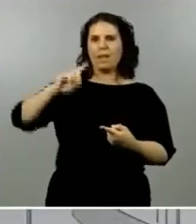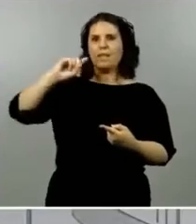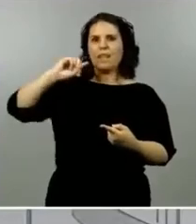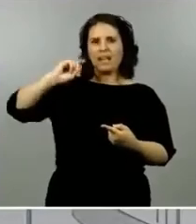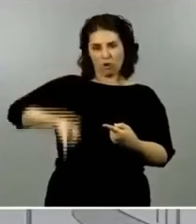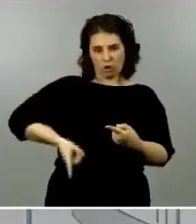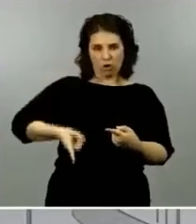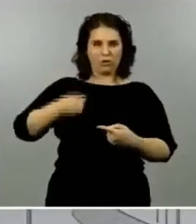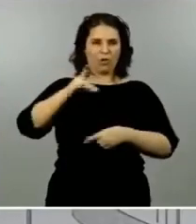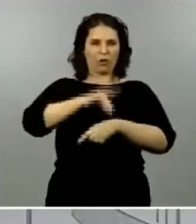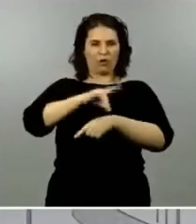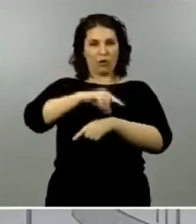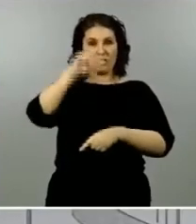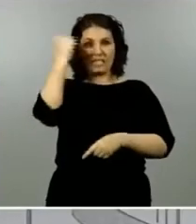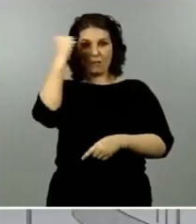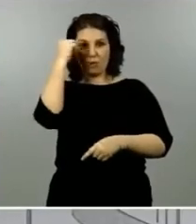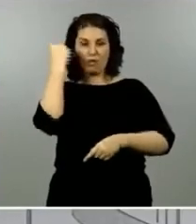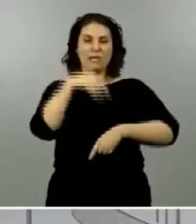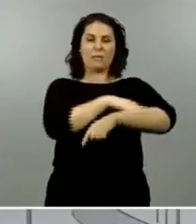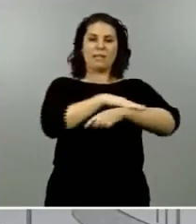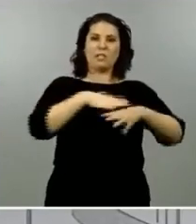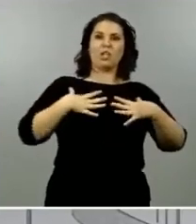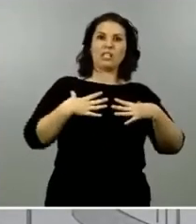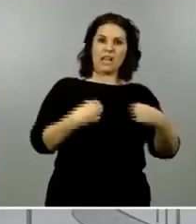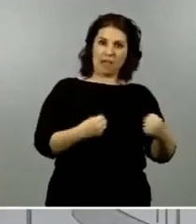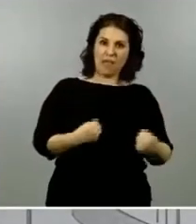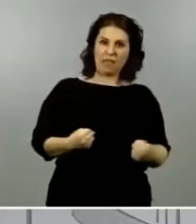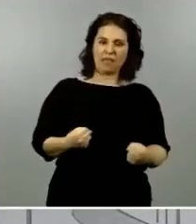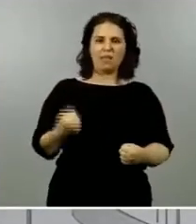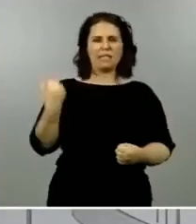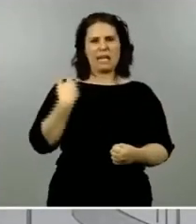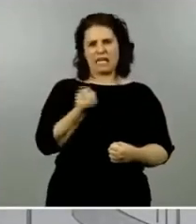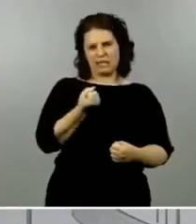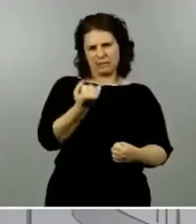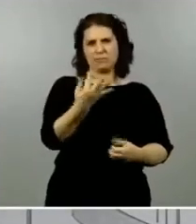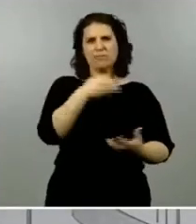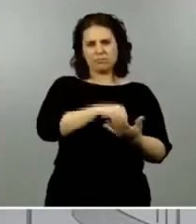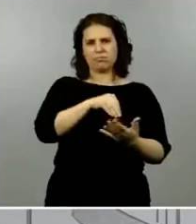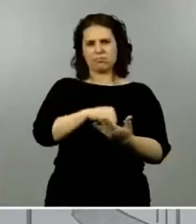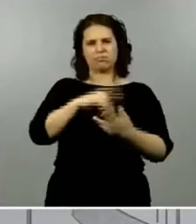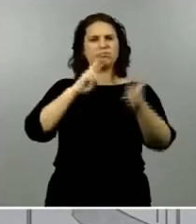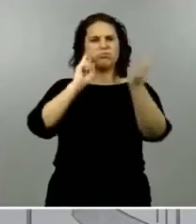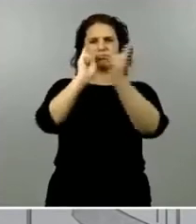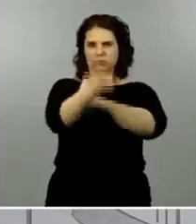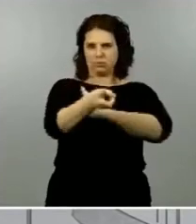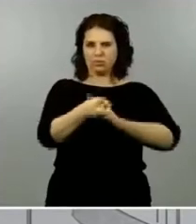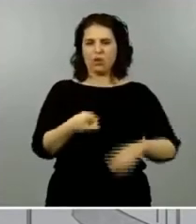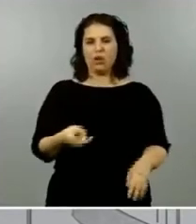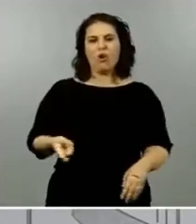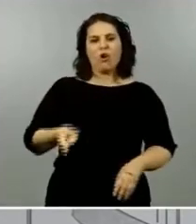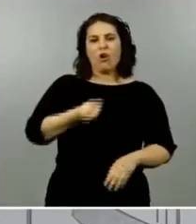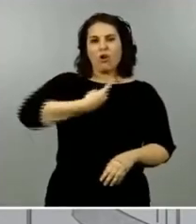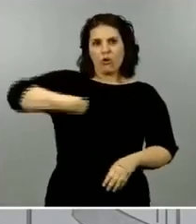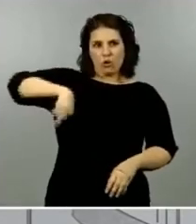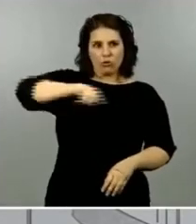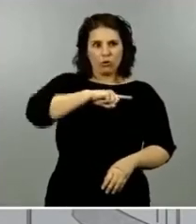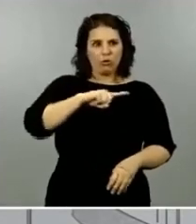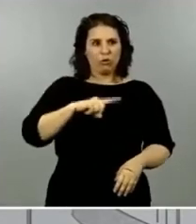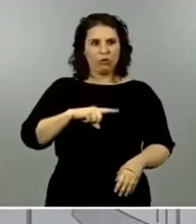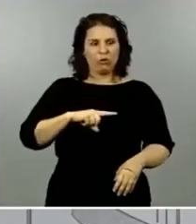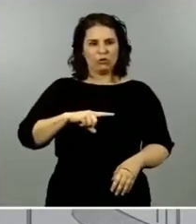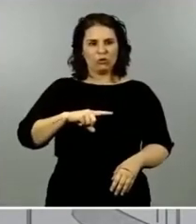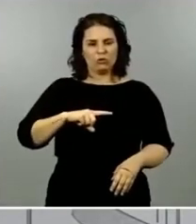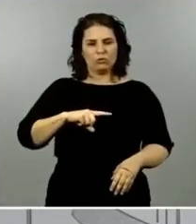Simón como también el ministro de sanidad ha dado en muchas ocasiones respuesta a esta cuestión nosotros nosotros claramente somos